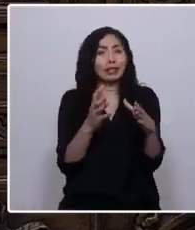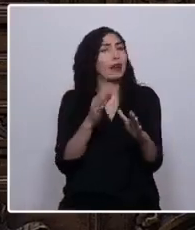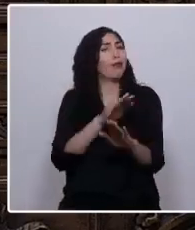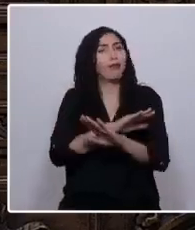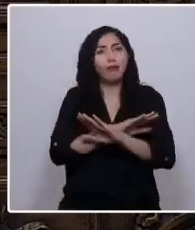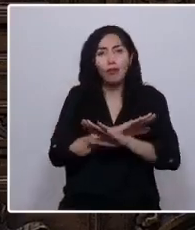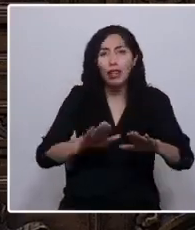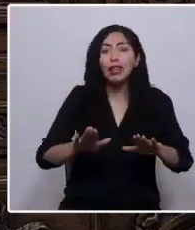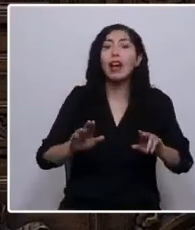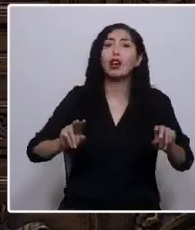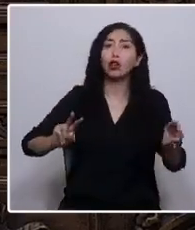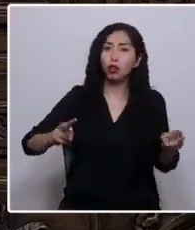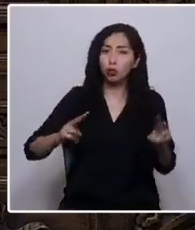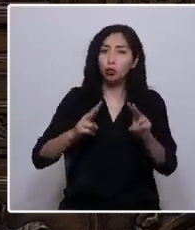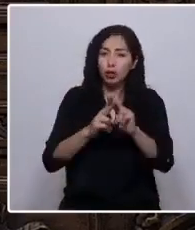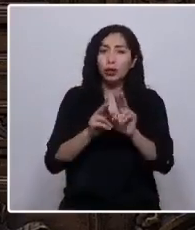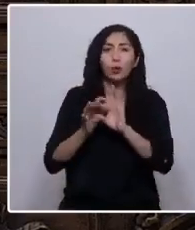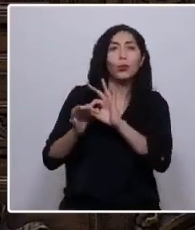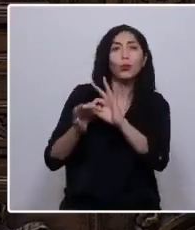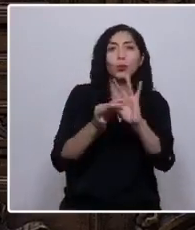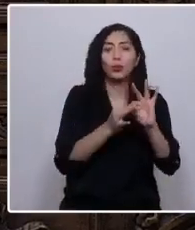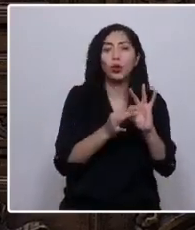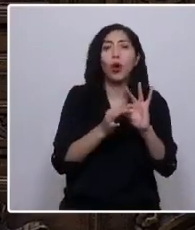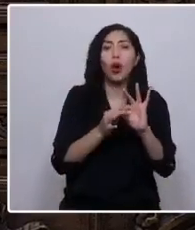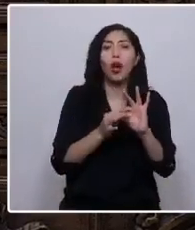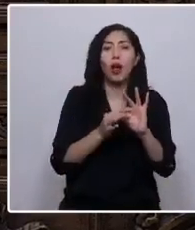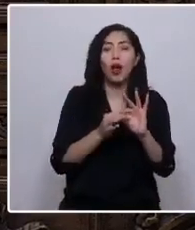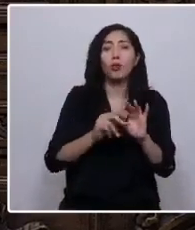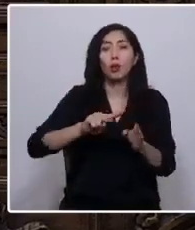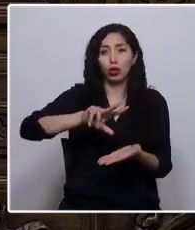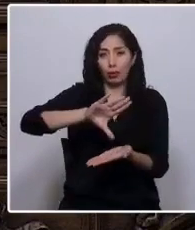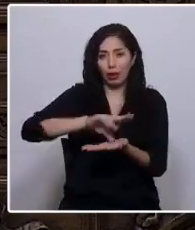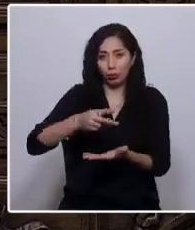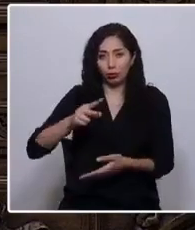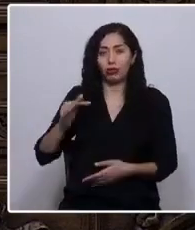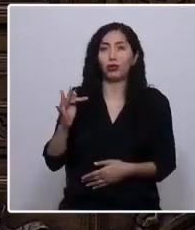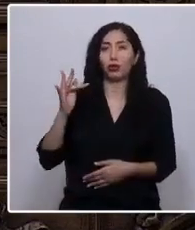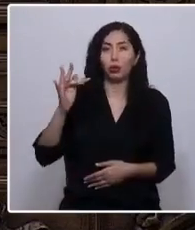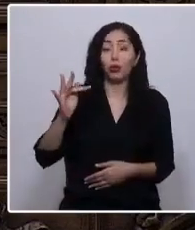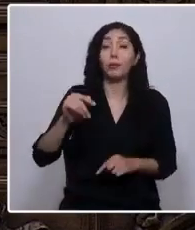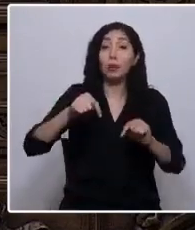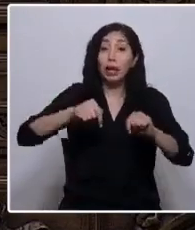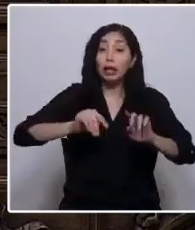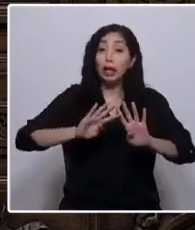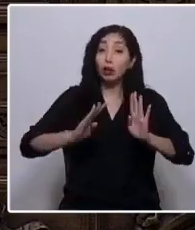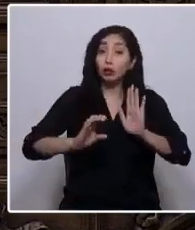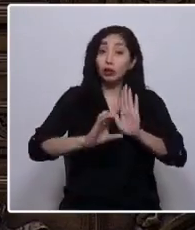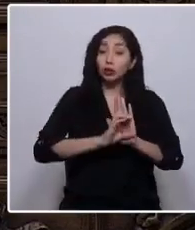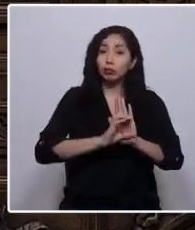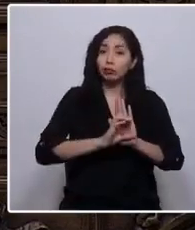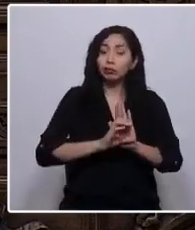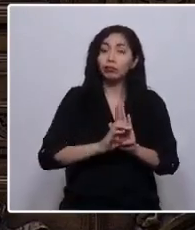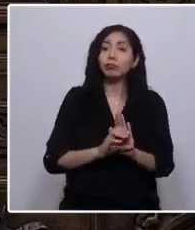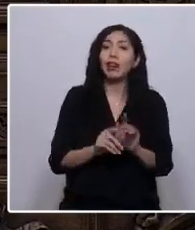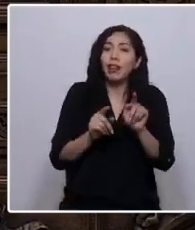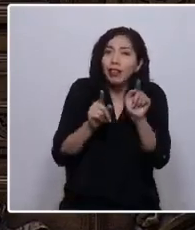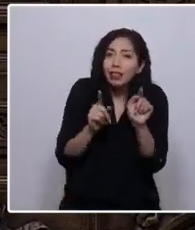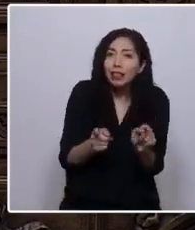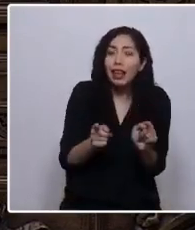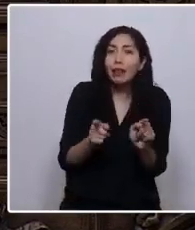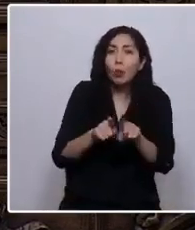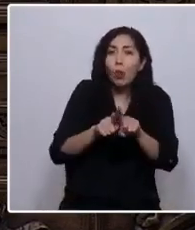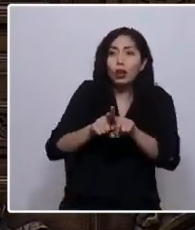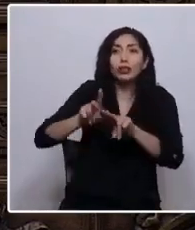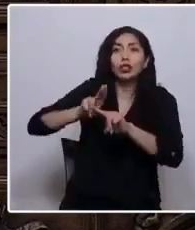juntos el futuro de nuestro país. Esta Convención debe ser el antídoto y no un